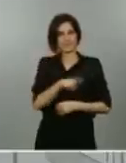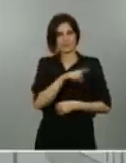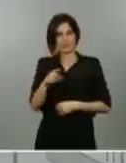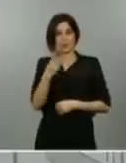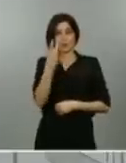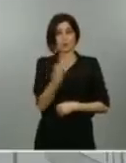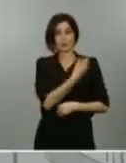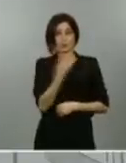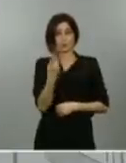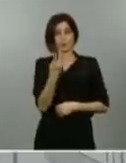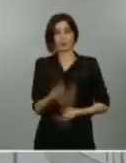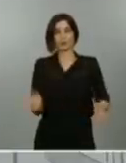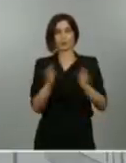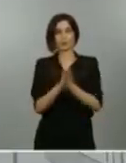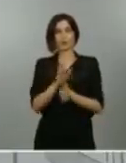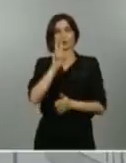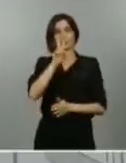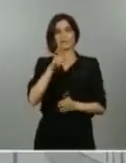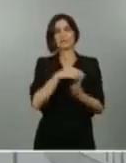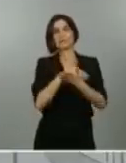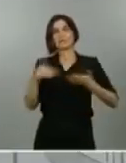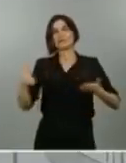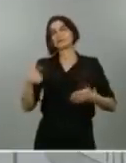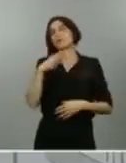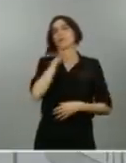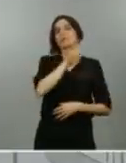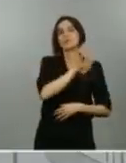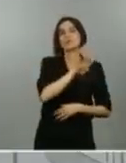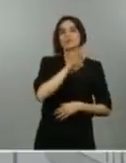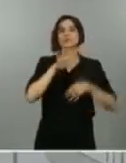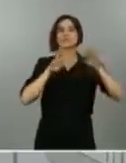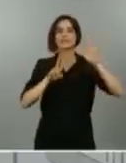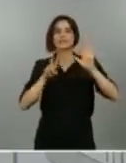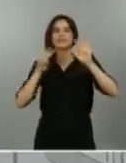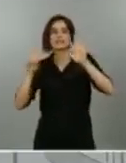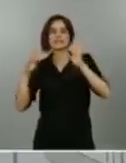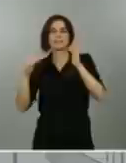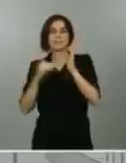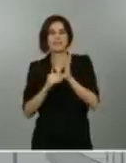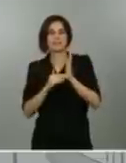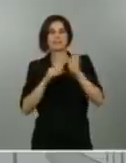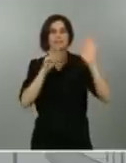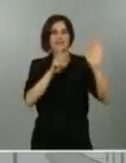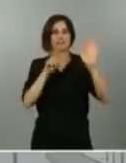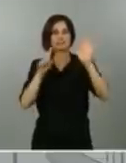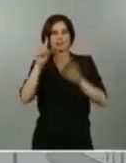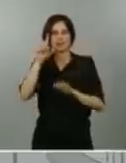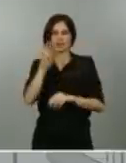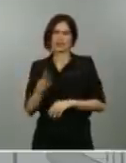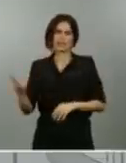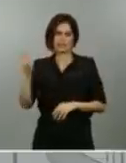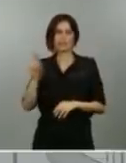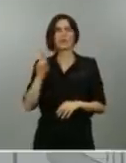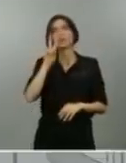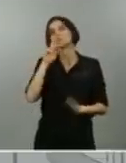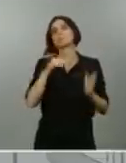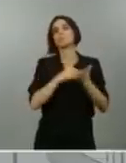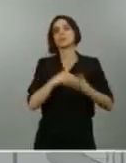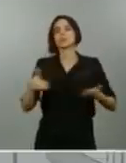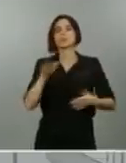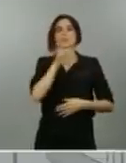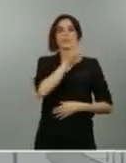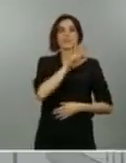cuatrocientos sesenta siete mil setecientos sesenta y uno. Se lo repito, dos millones cuatrocientos sesenta siete mil